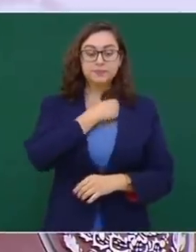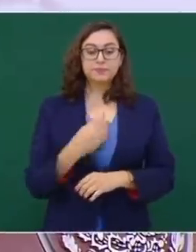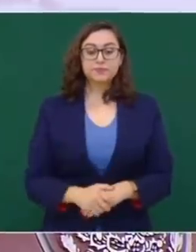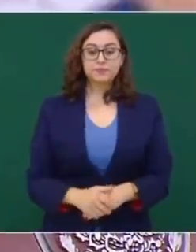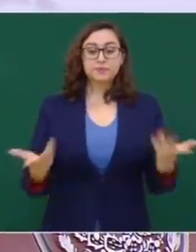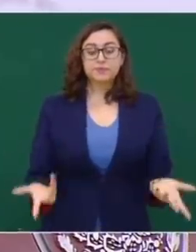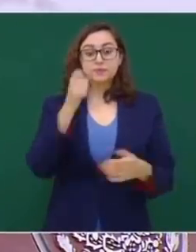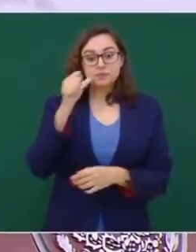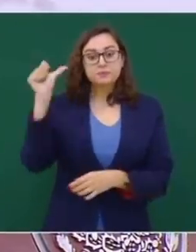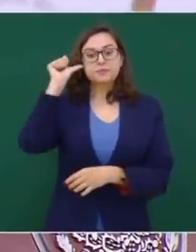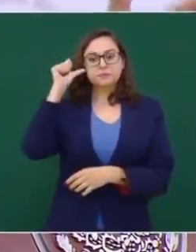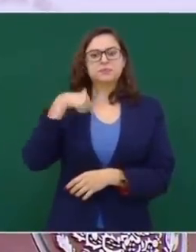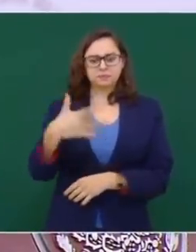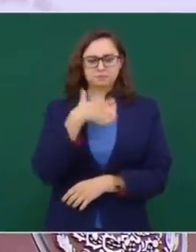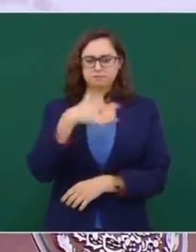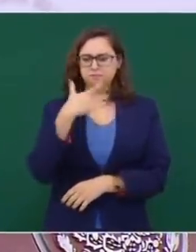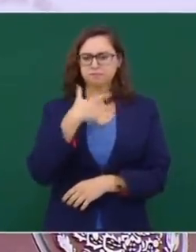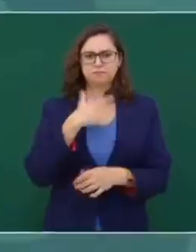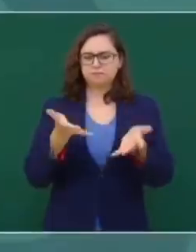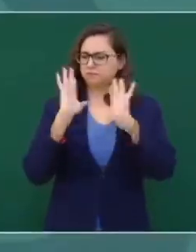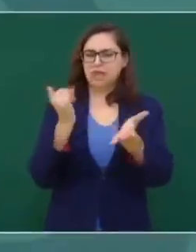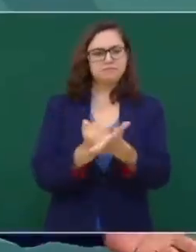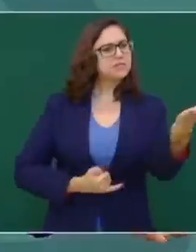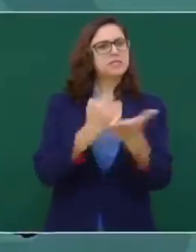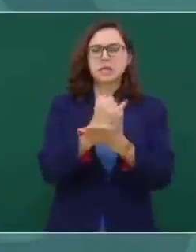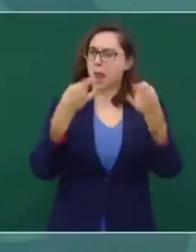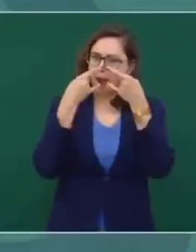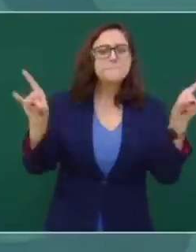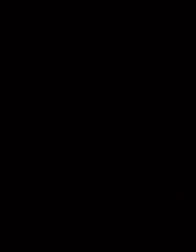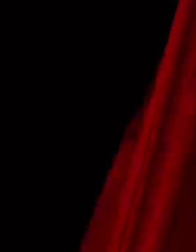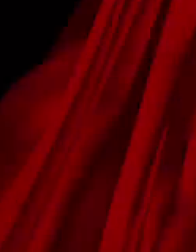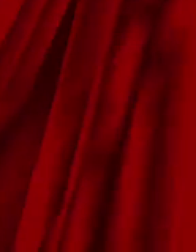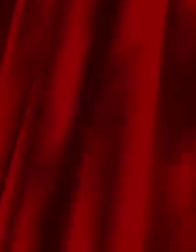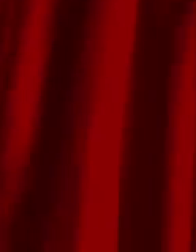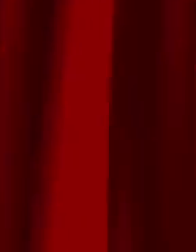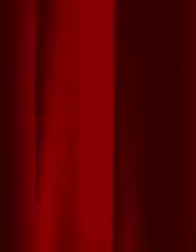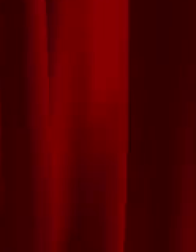de que vamos a abrir de nuevo. No lo hacíamos por la pandemia. No lo